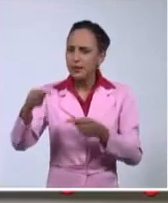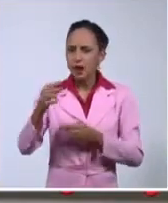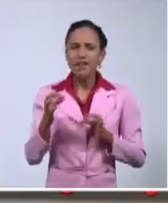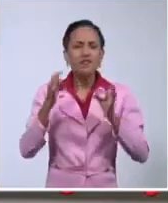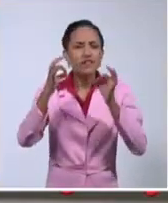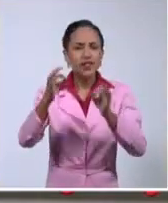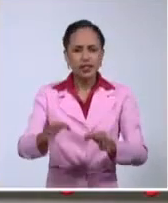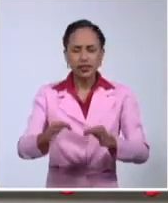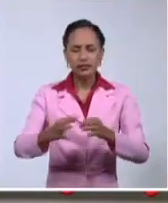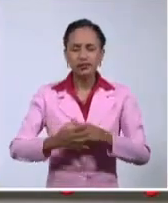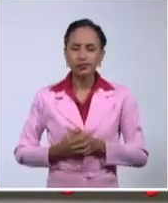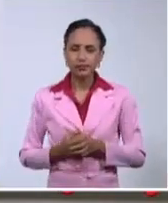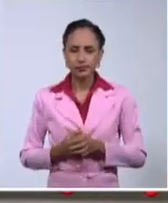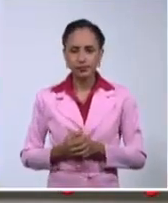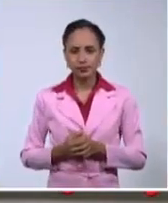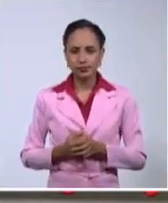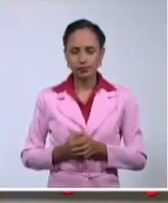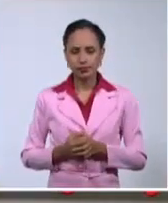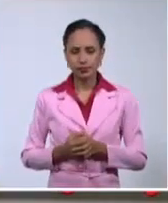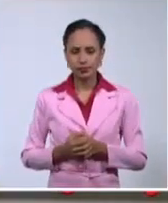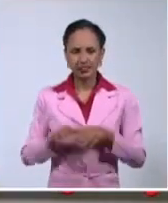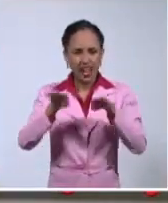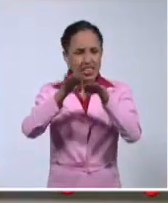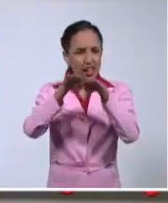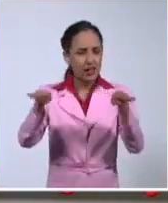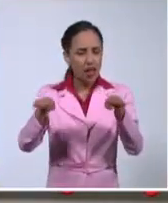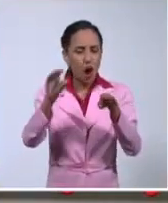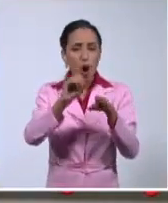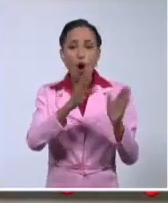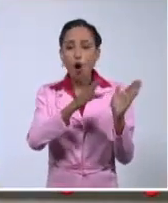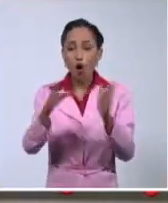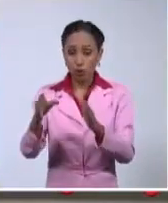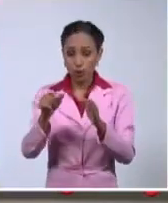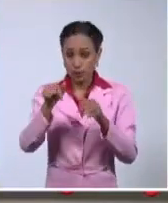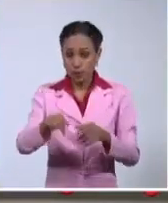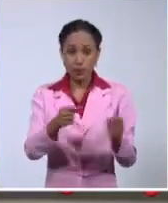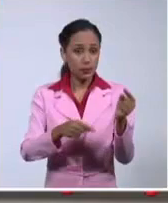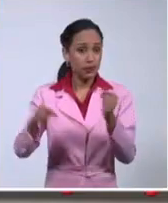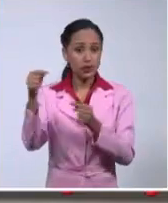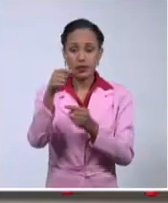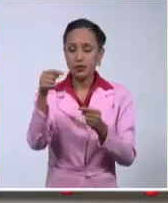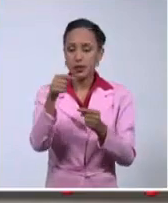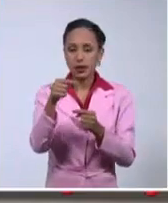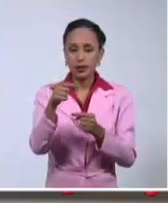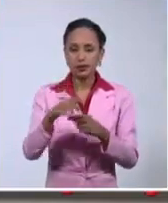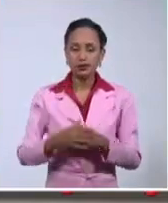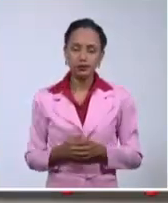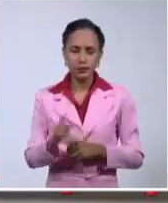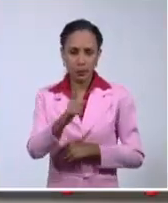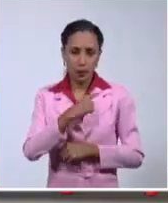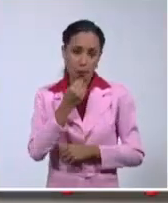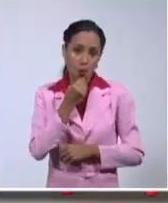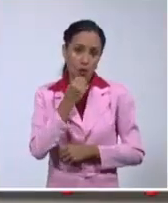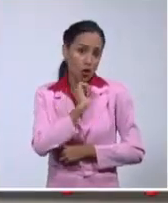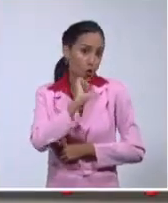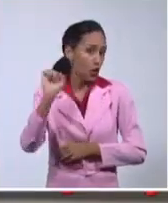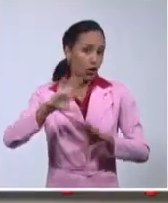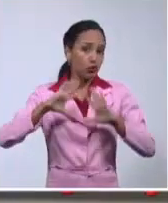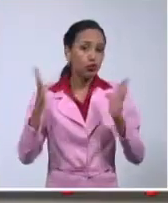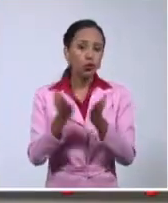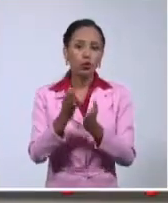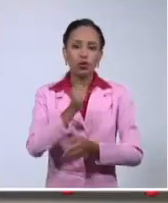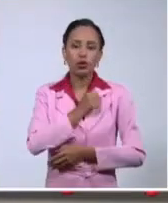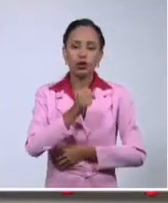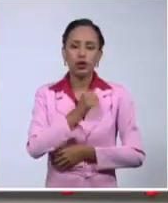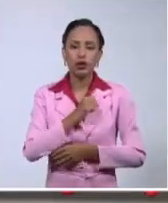a la estabilidad y también al orden, como vías para todo cuanto nos propongamos. Sigamos juntos,